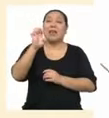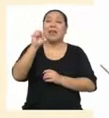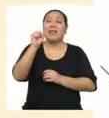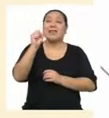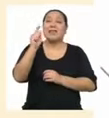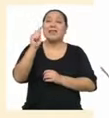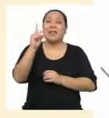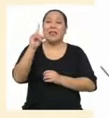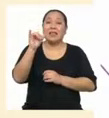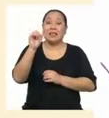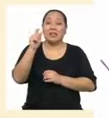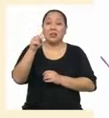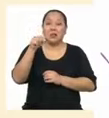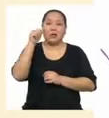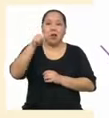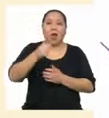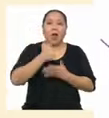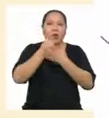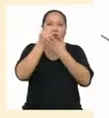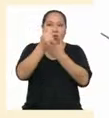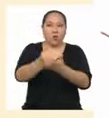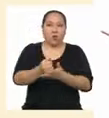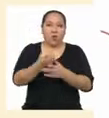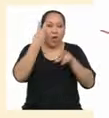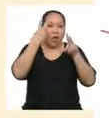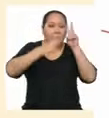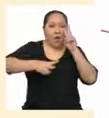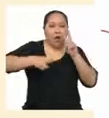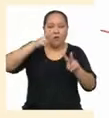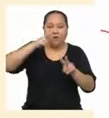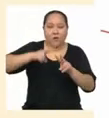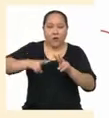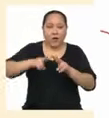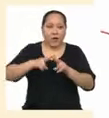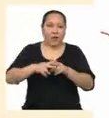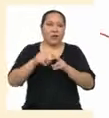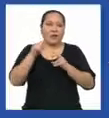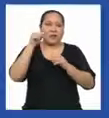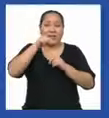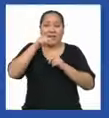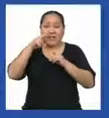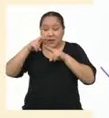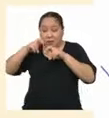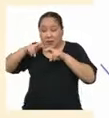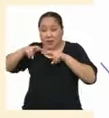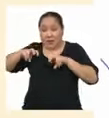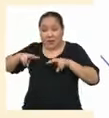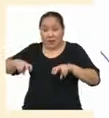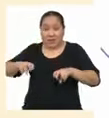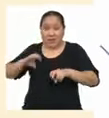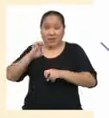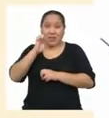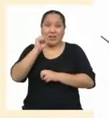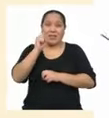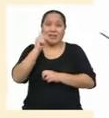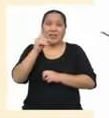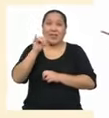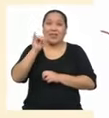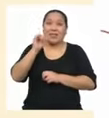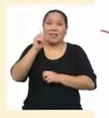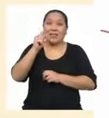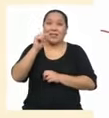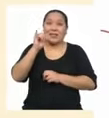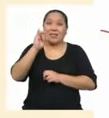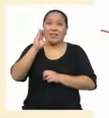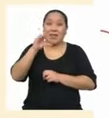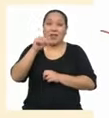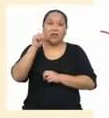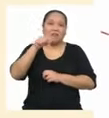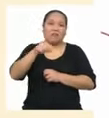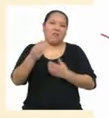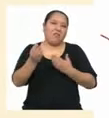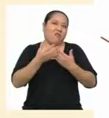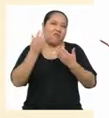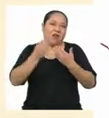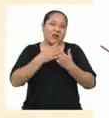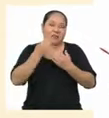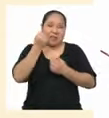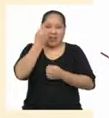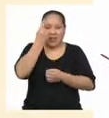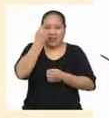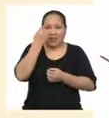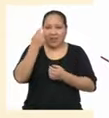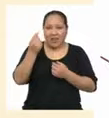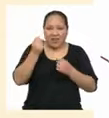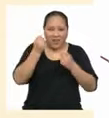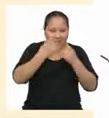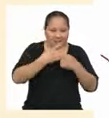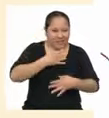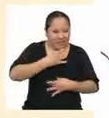interpretar los resultados obtenidos a través de un estudio estadístico Haciéndola más entendible e interesante